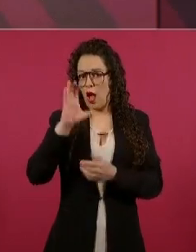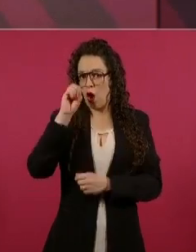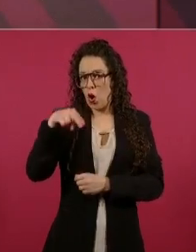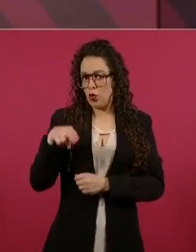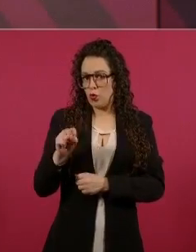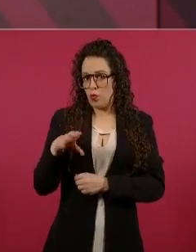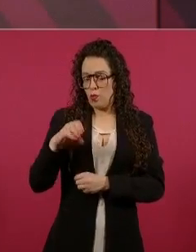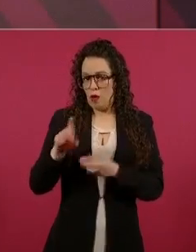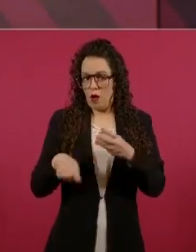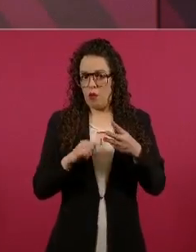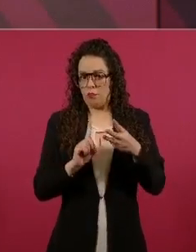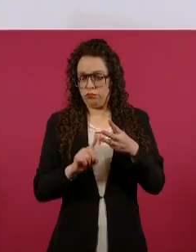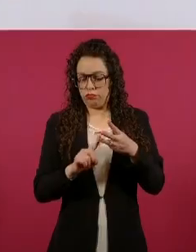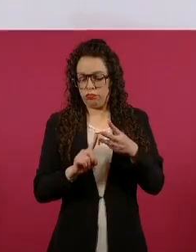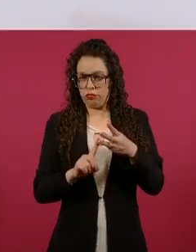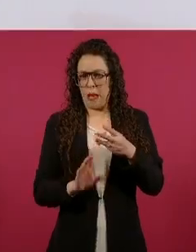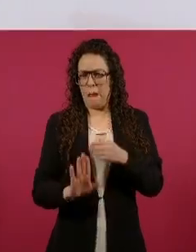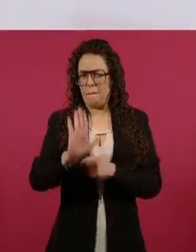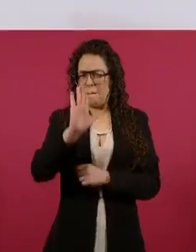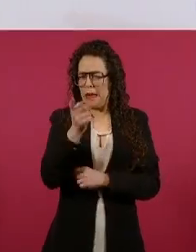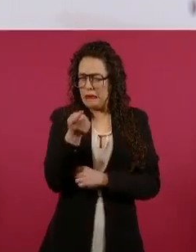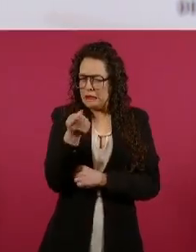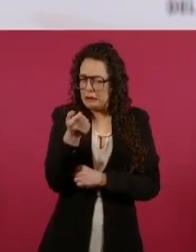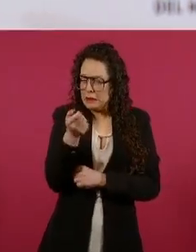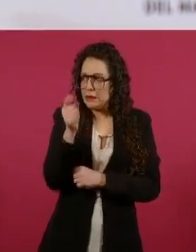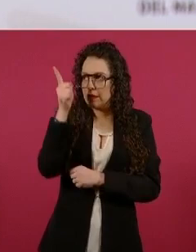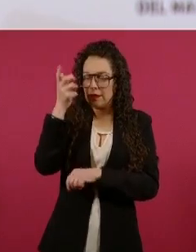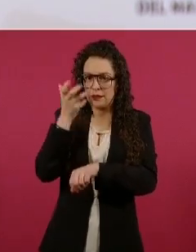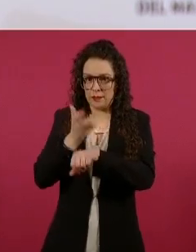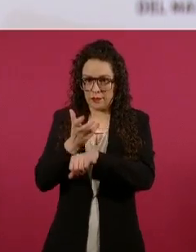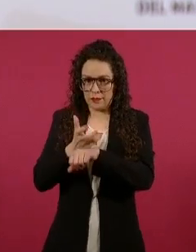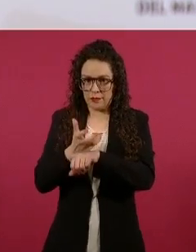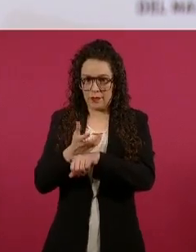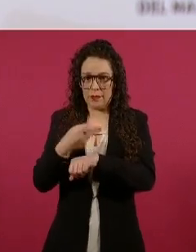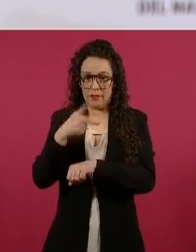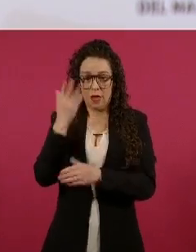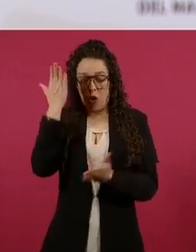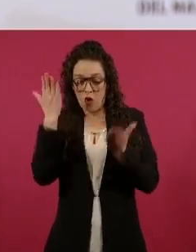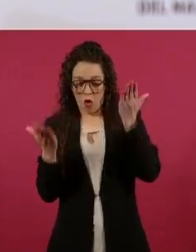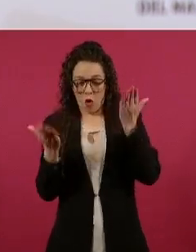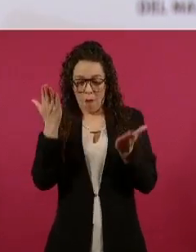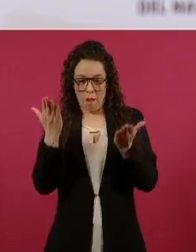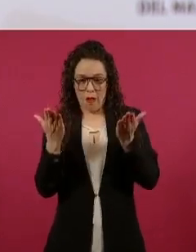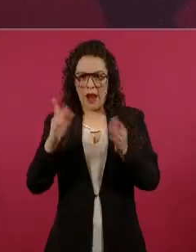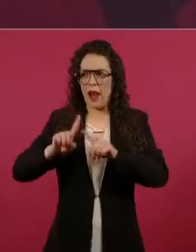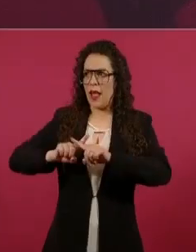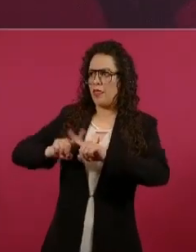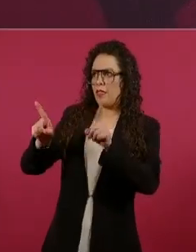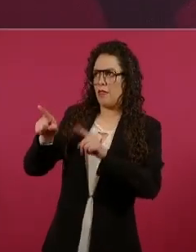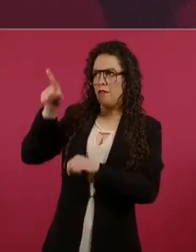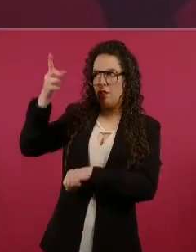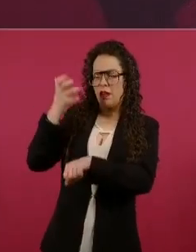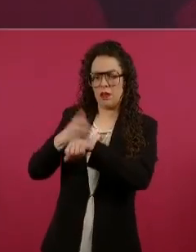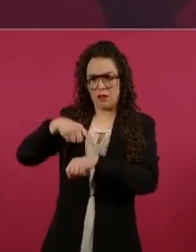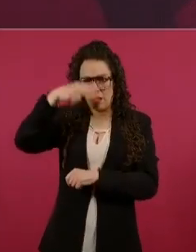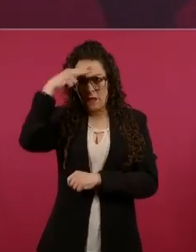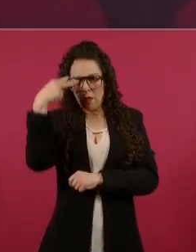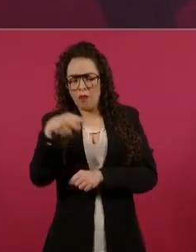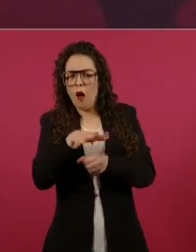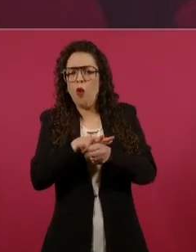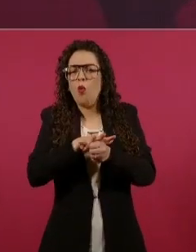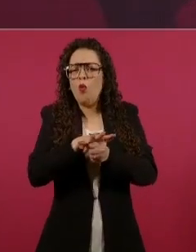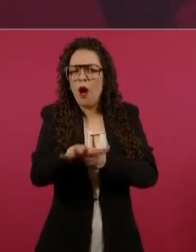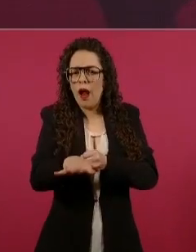¿Cuál es la diferencia con nosotros? Nosotros tenemos